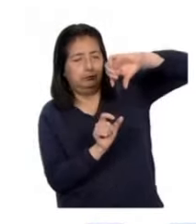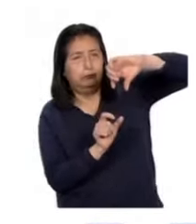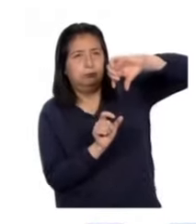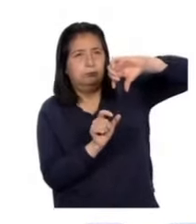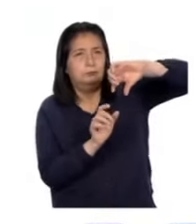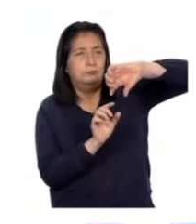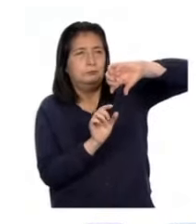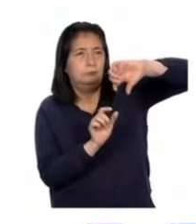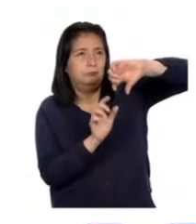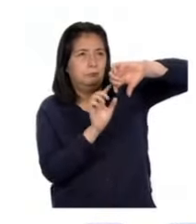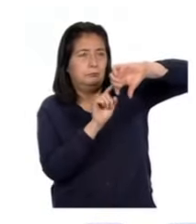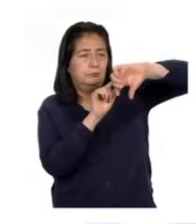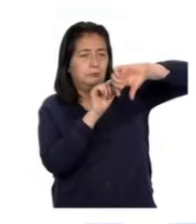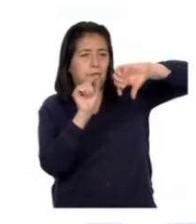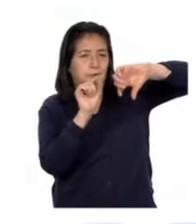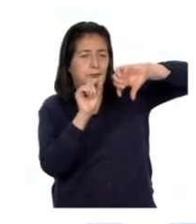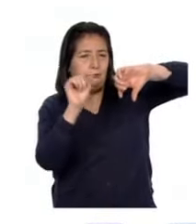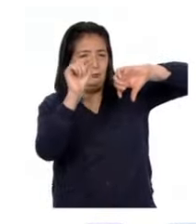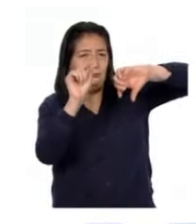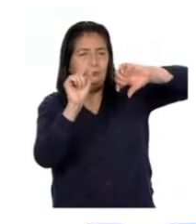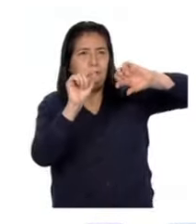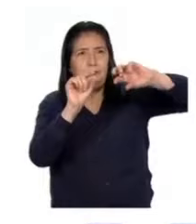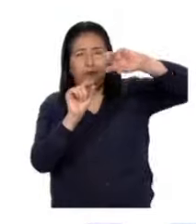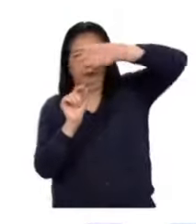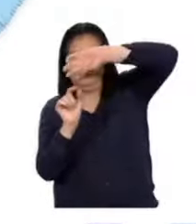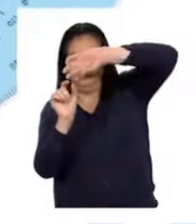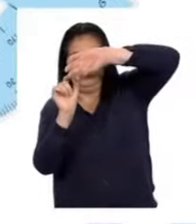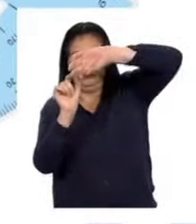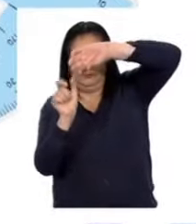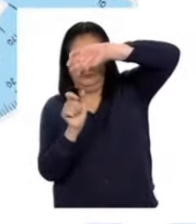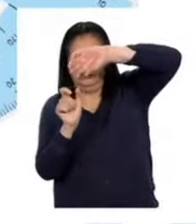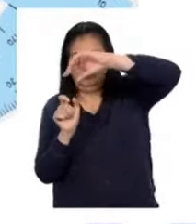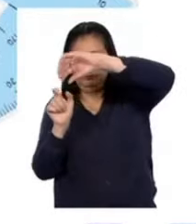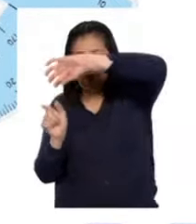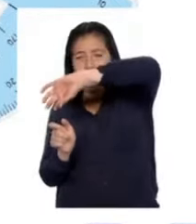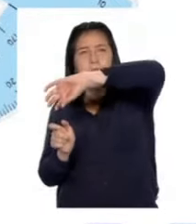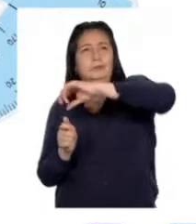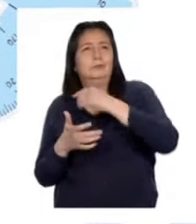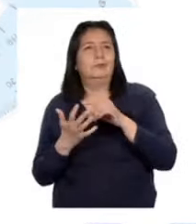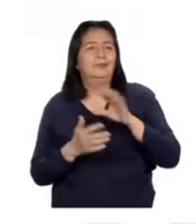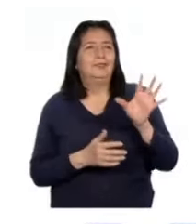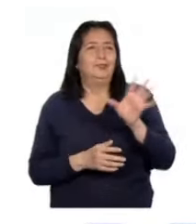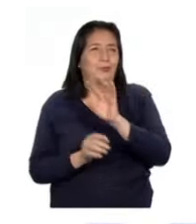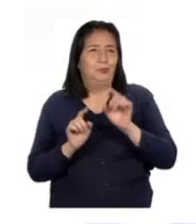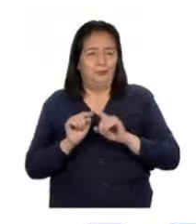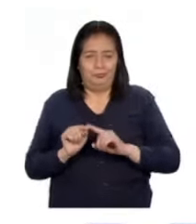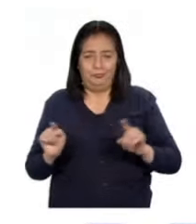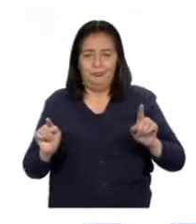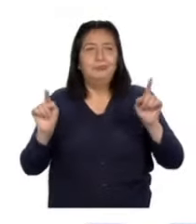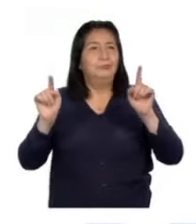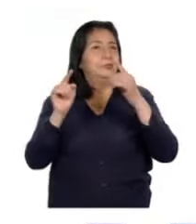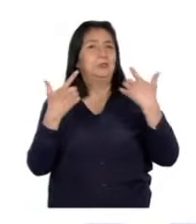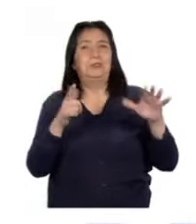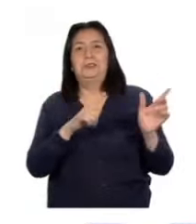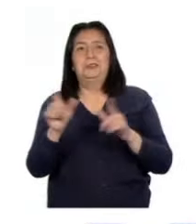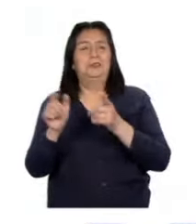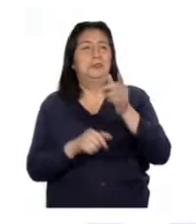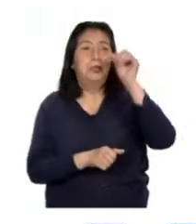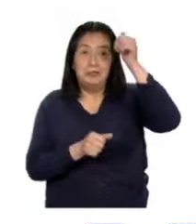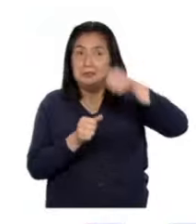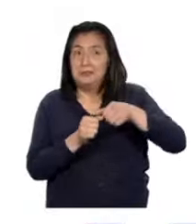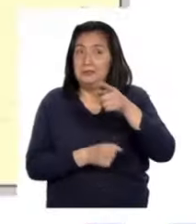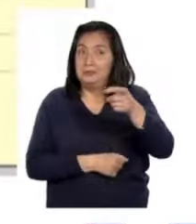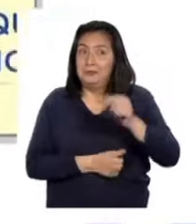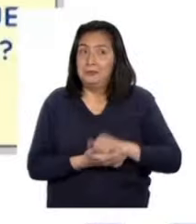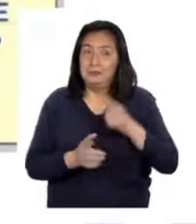transportador para ubicarlo ahora sobre este lado. Y continuamos así hasta formar todo el pentágono. ¡Listo! Recordemos